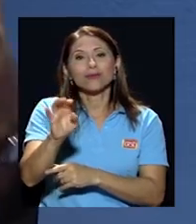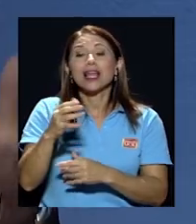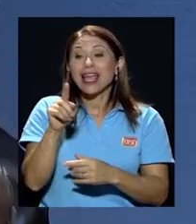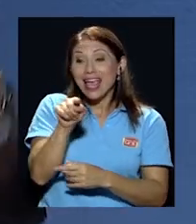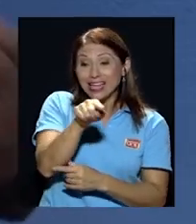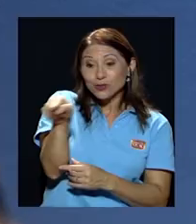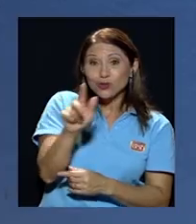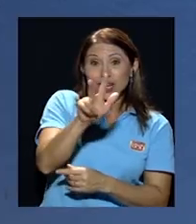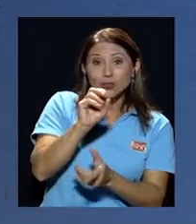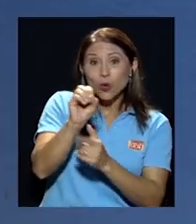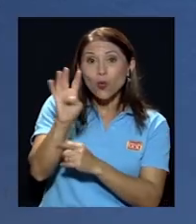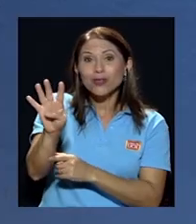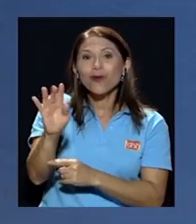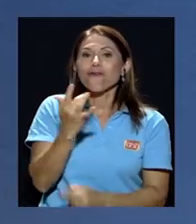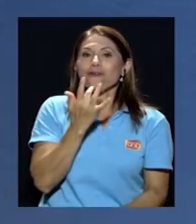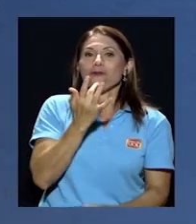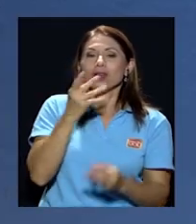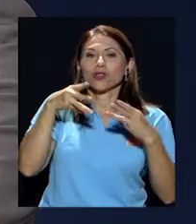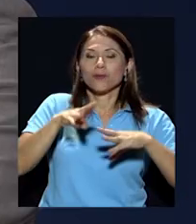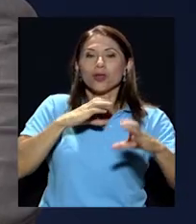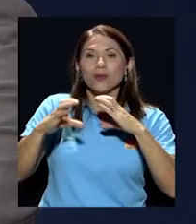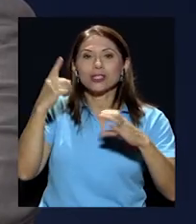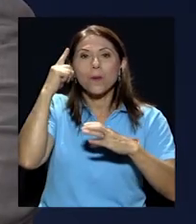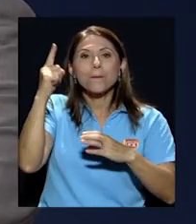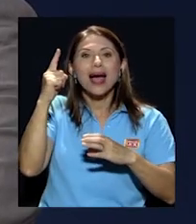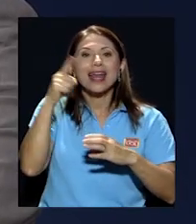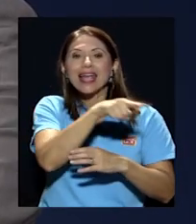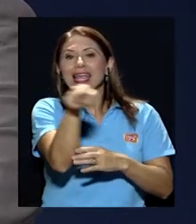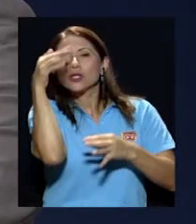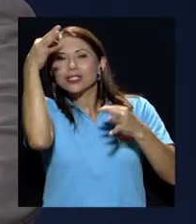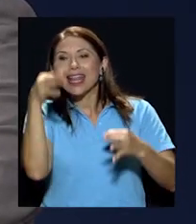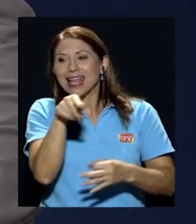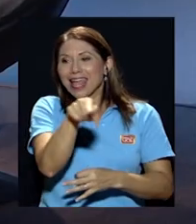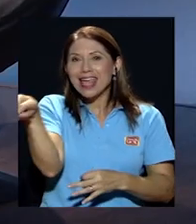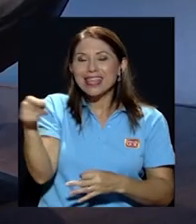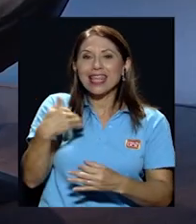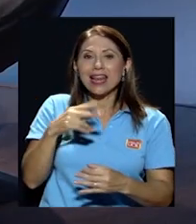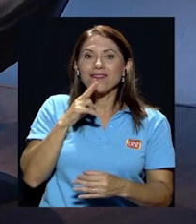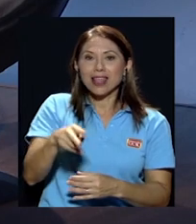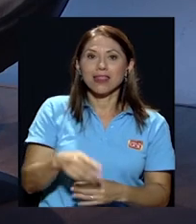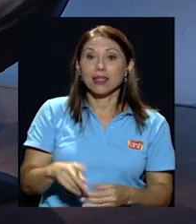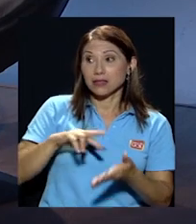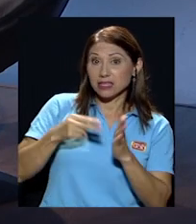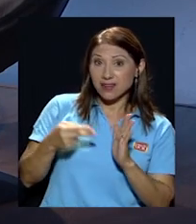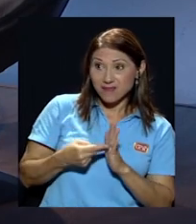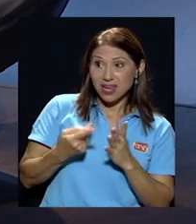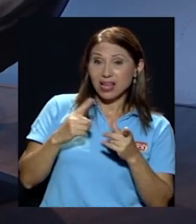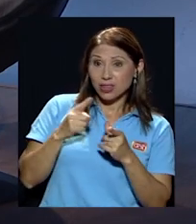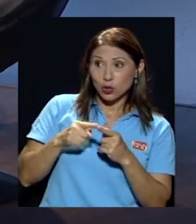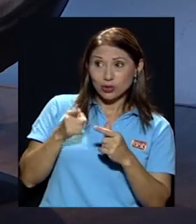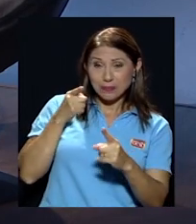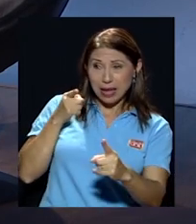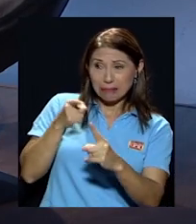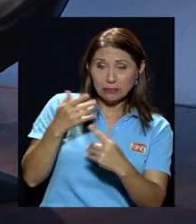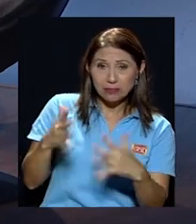creer a la costarricense que ahí está la verdad les van a tirar línea entonces van a tirar línea eso y es muy sencillo es que es muy fácil ¿y a quién ven la final?